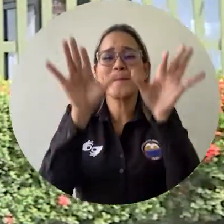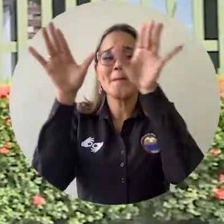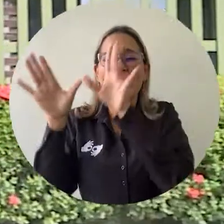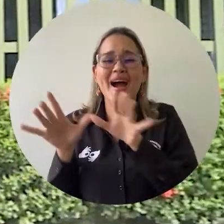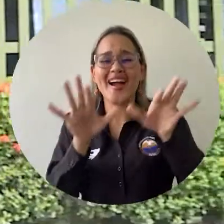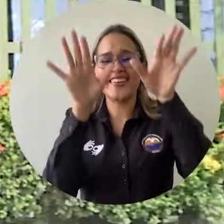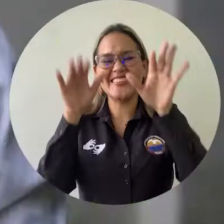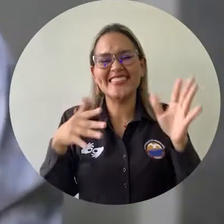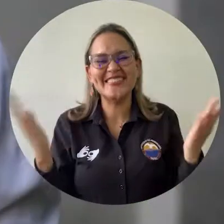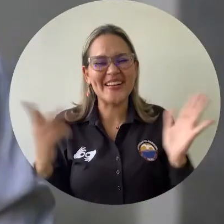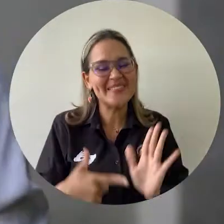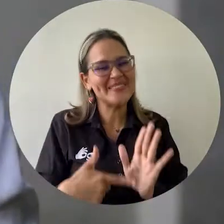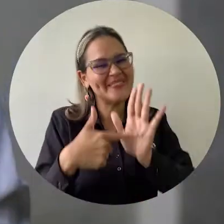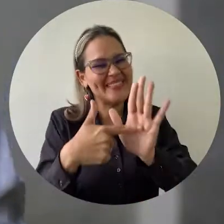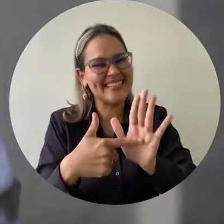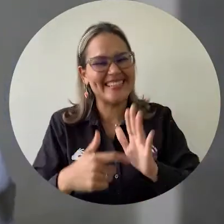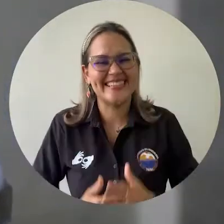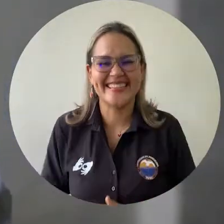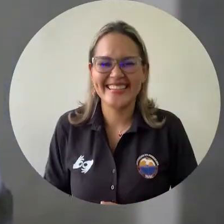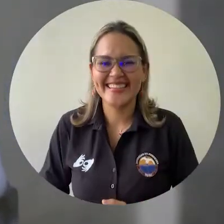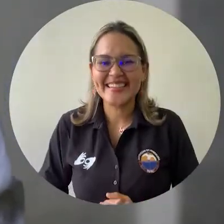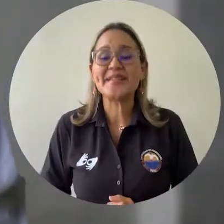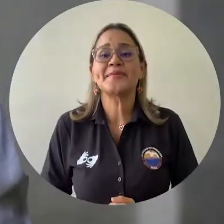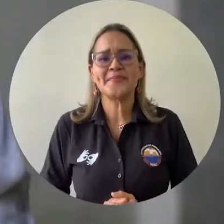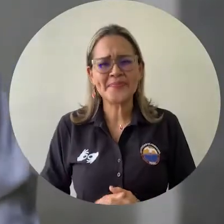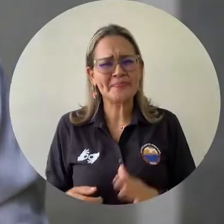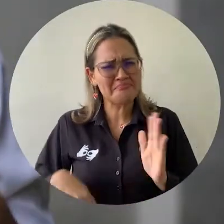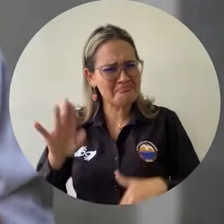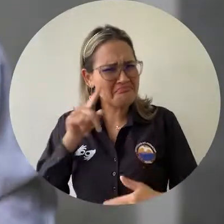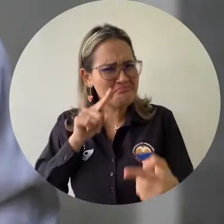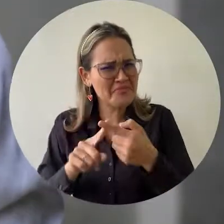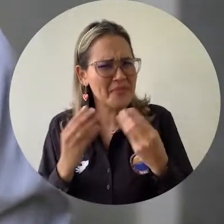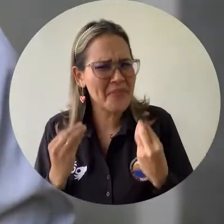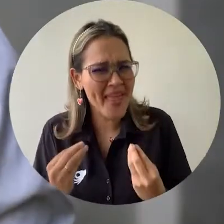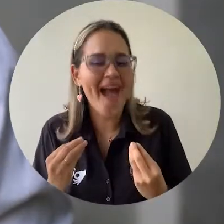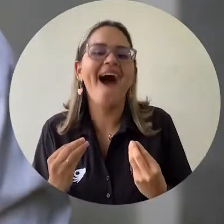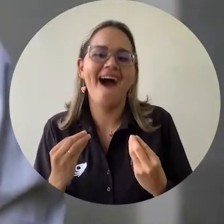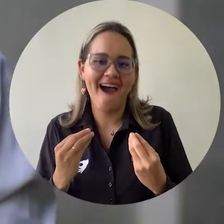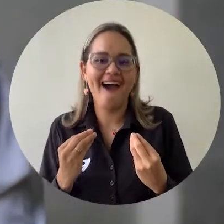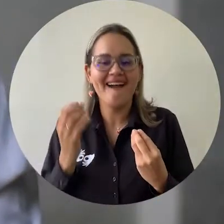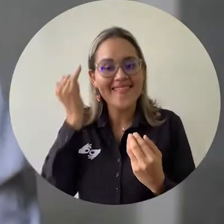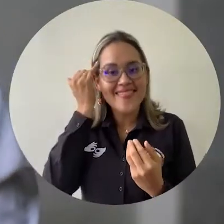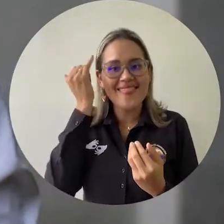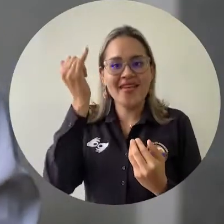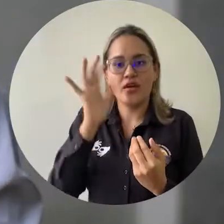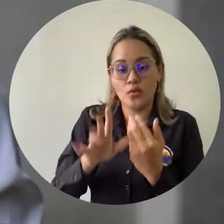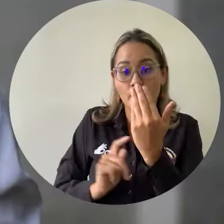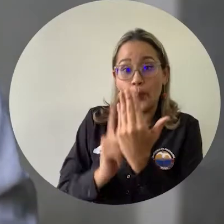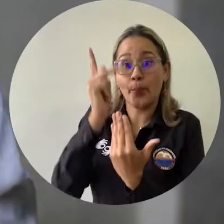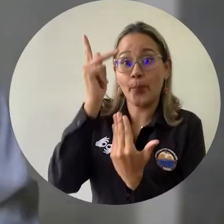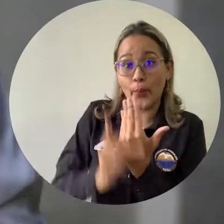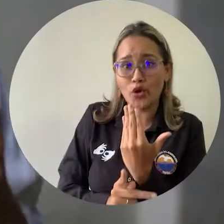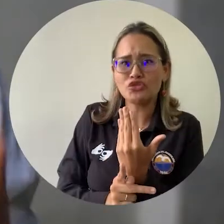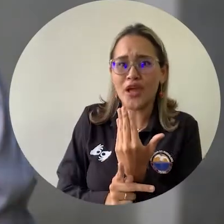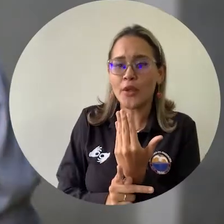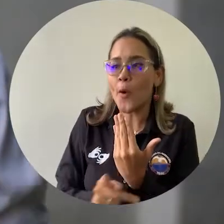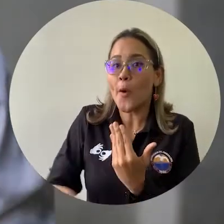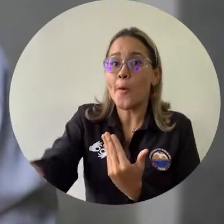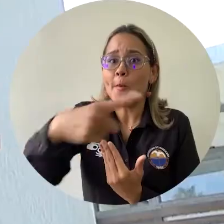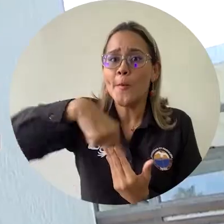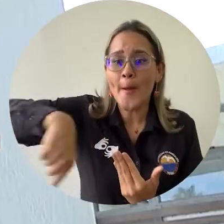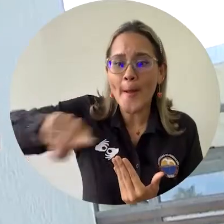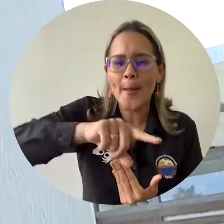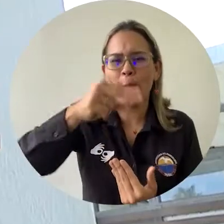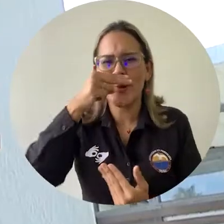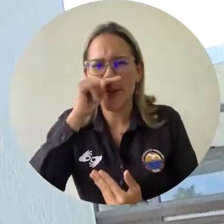Museo se puedan dinamizar una acción voluntaria donde nuestros proyectos puedan ejecutarse y formar a niños,